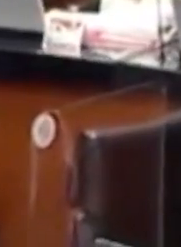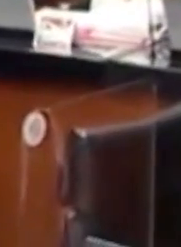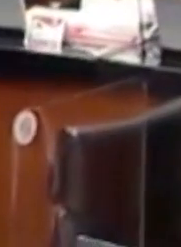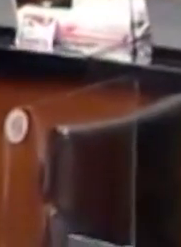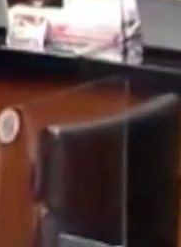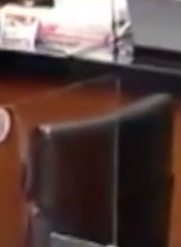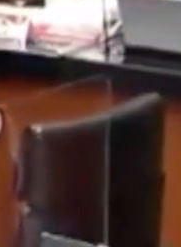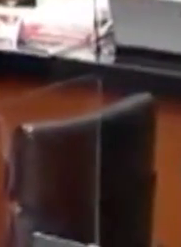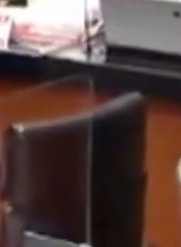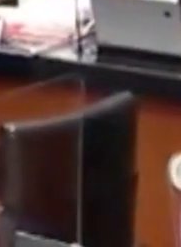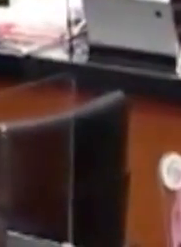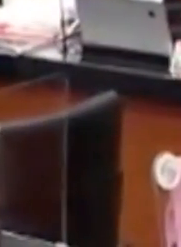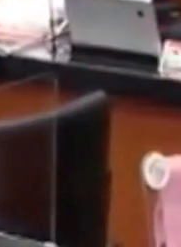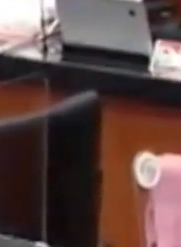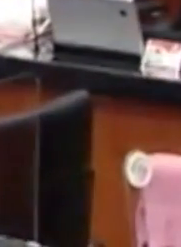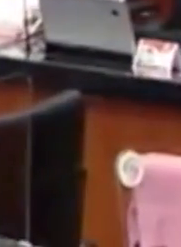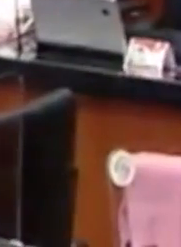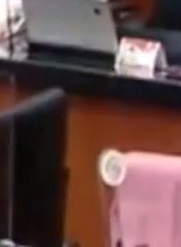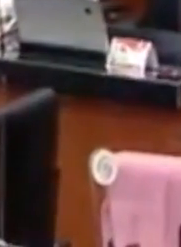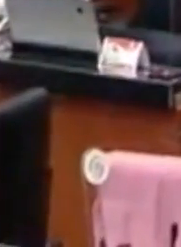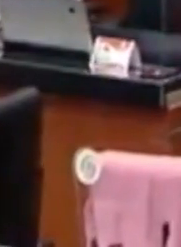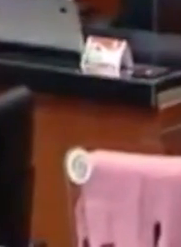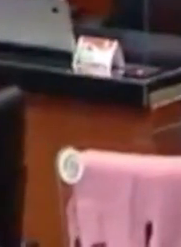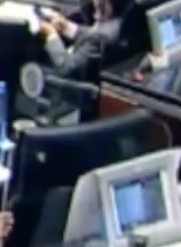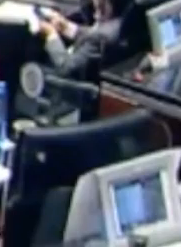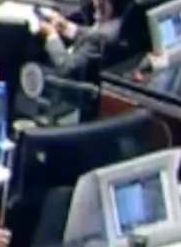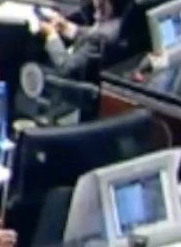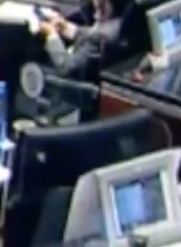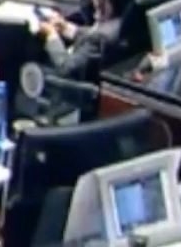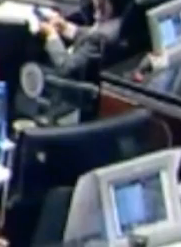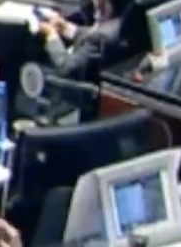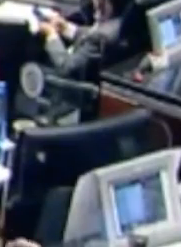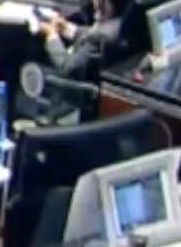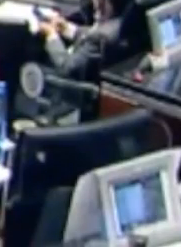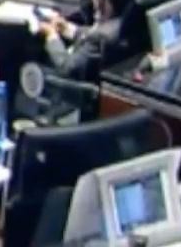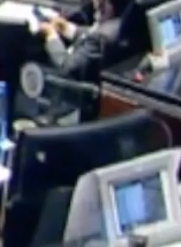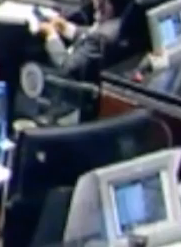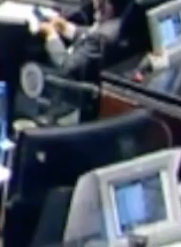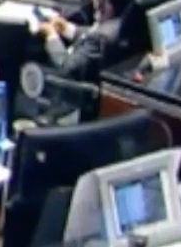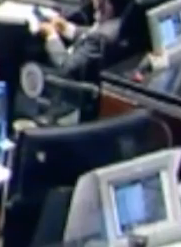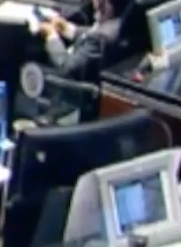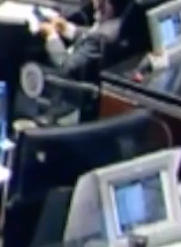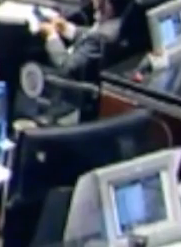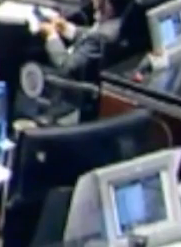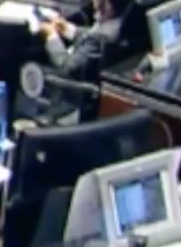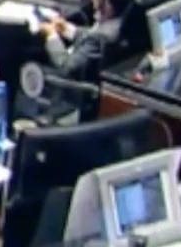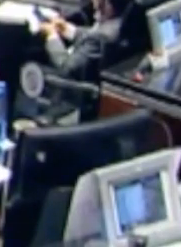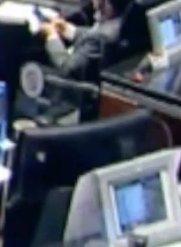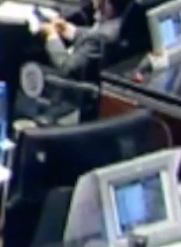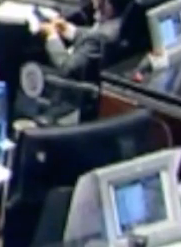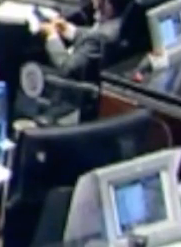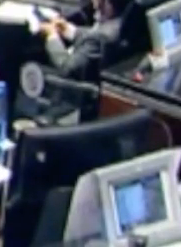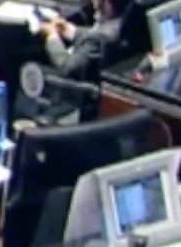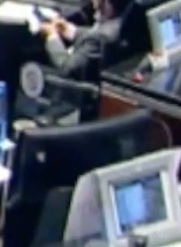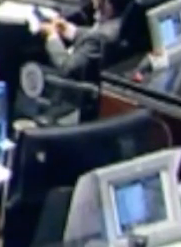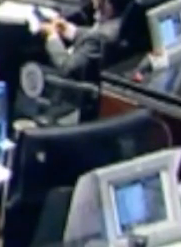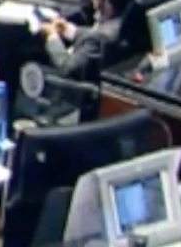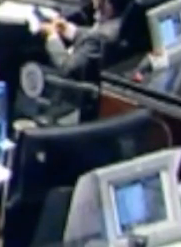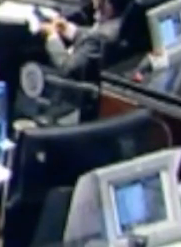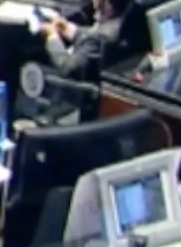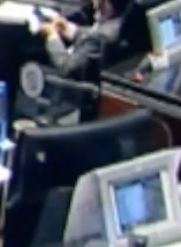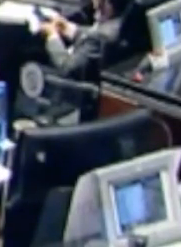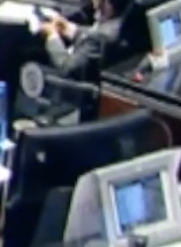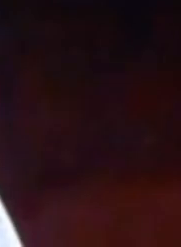Superior de la Federación como discrecional. Y también estará intacto un fideicomiso de la